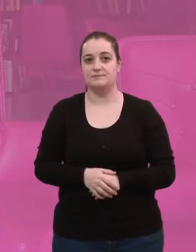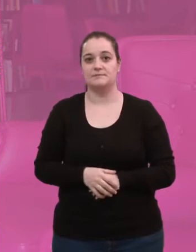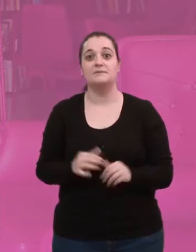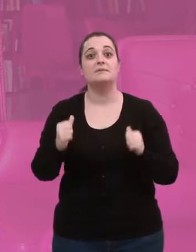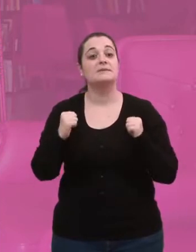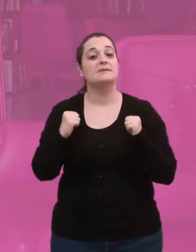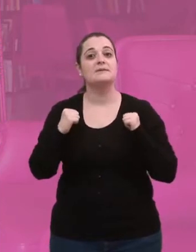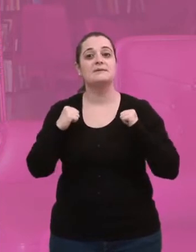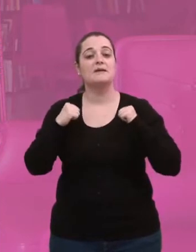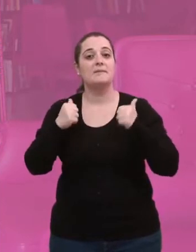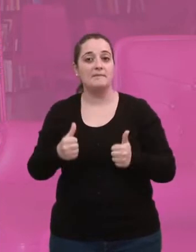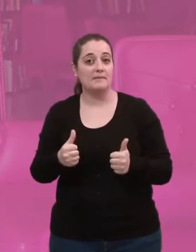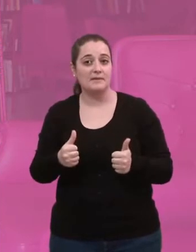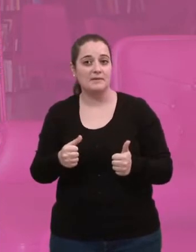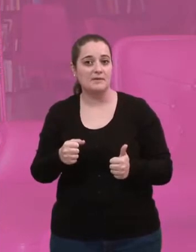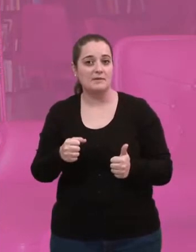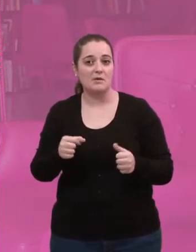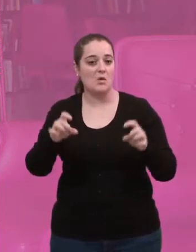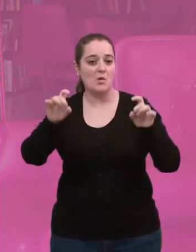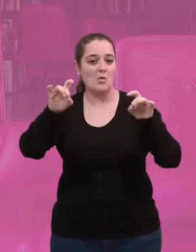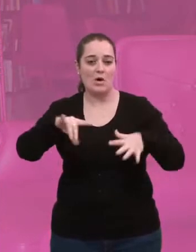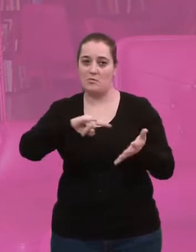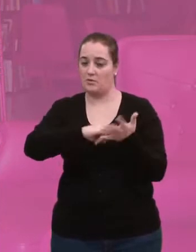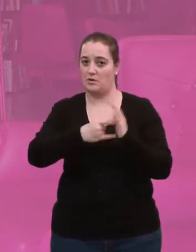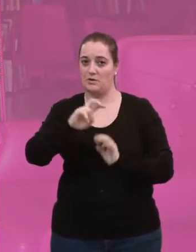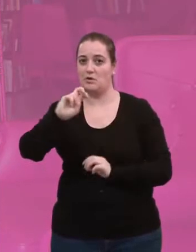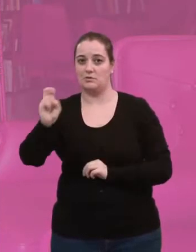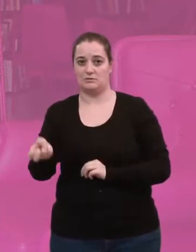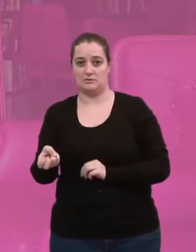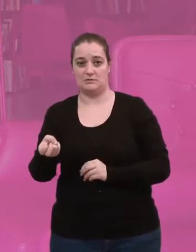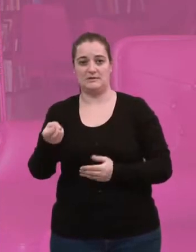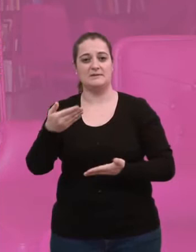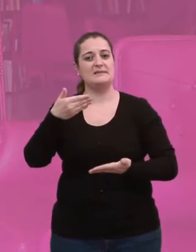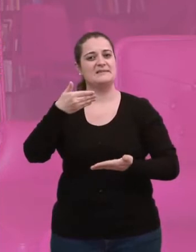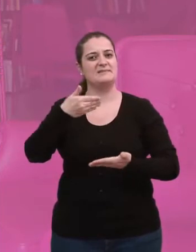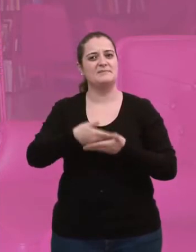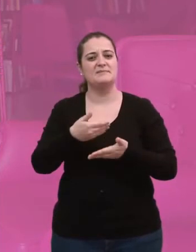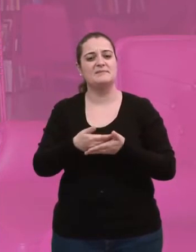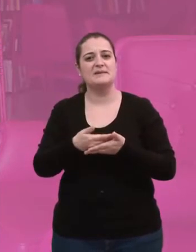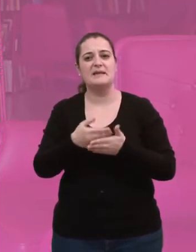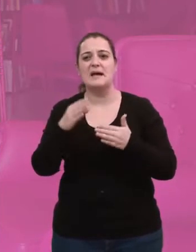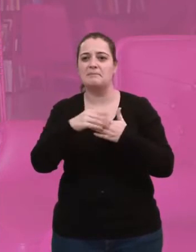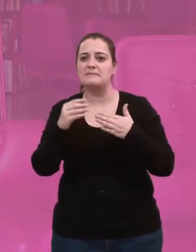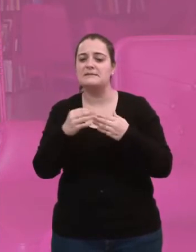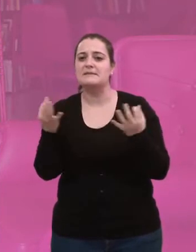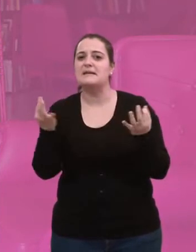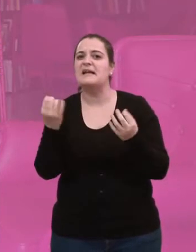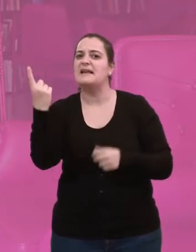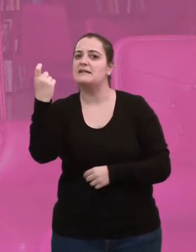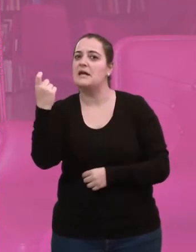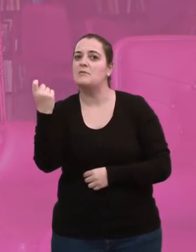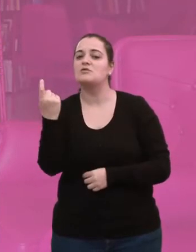Empezando con él, pues hice lo mismo que con cualquier otro proyecto, ver cuáles son los requerimientos del cliente, o sea, qué se necesita,